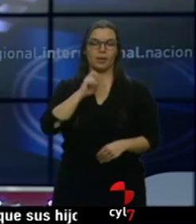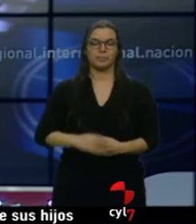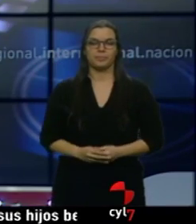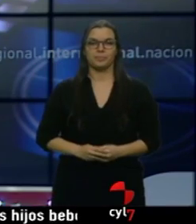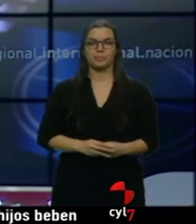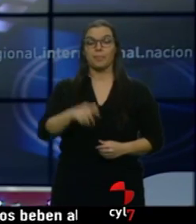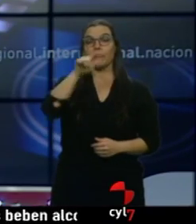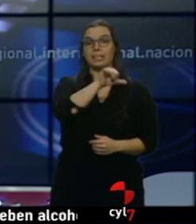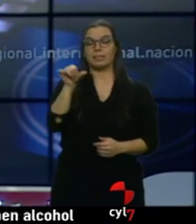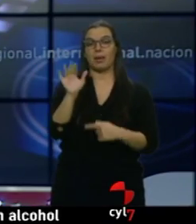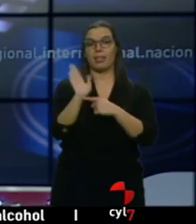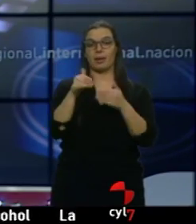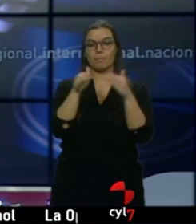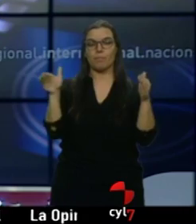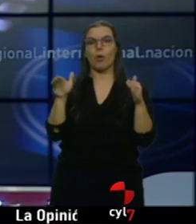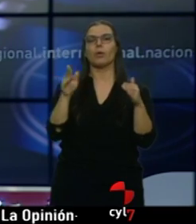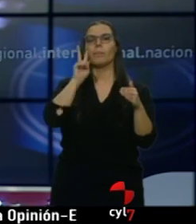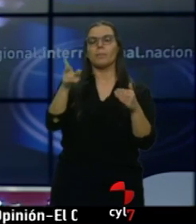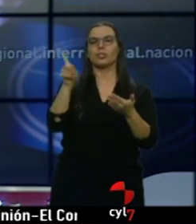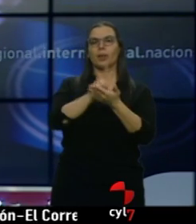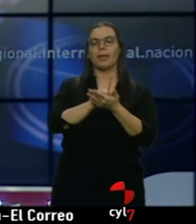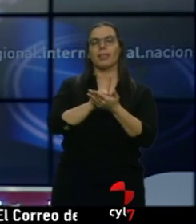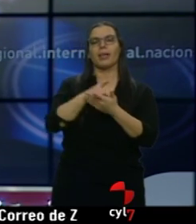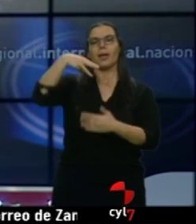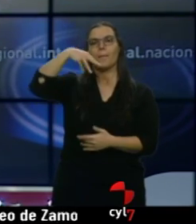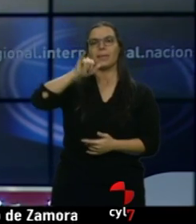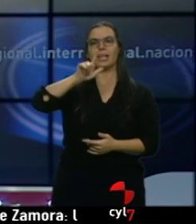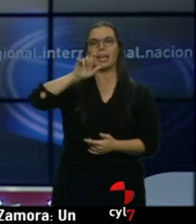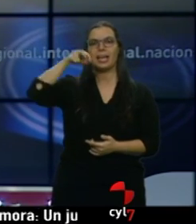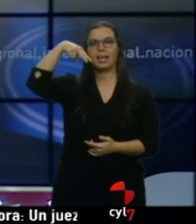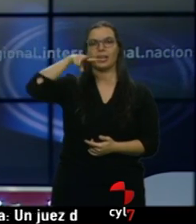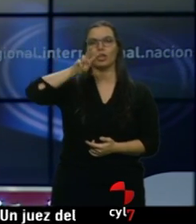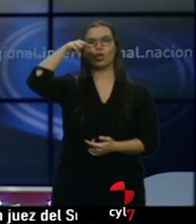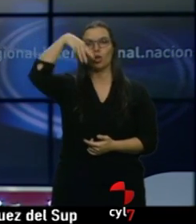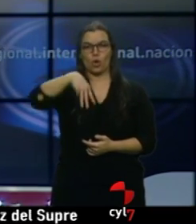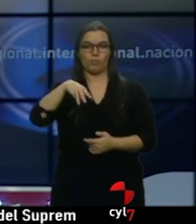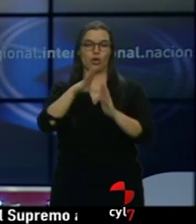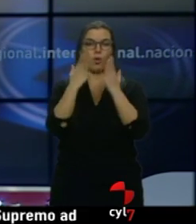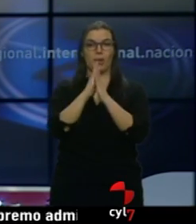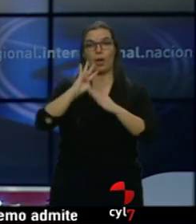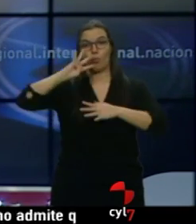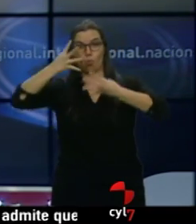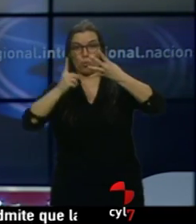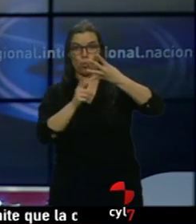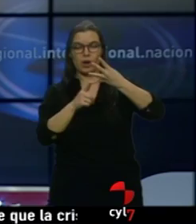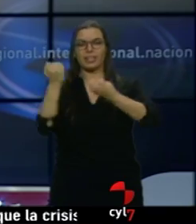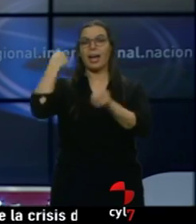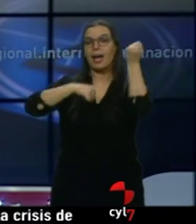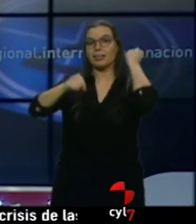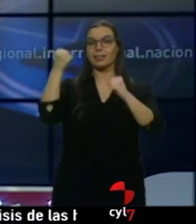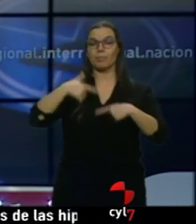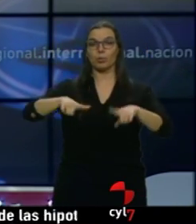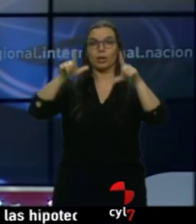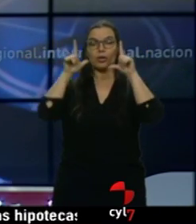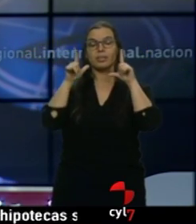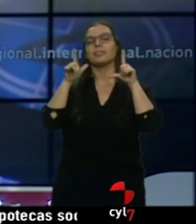estrenos de esta semana nos traen un nuevo capítulo de la saga Millennium la película basada en la cuarta novela de la serie llega con una nueva actriz protagonista en el